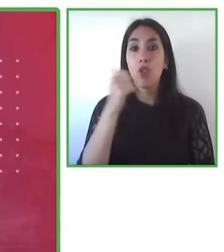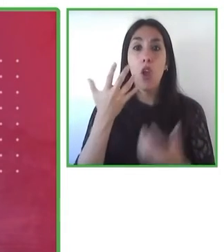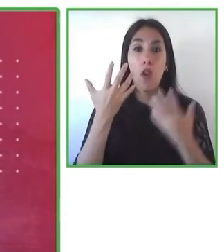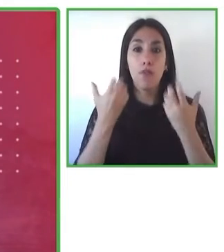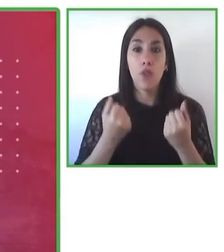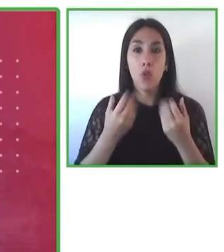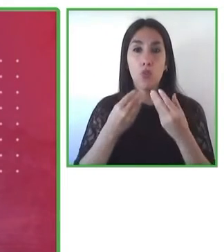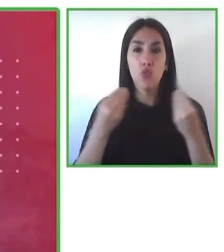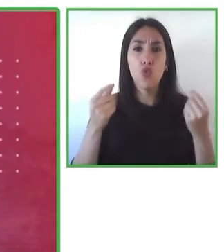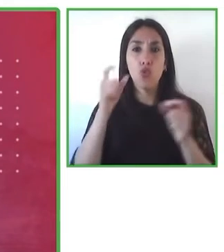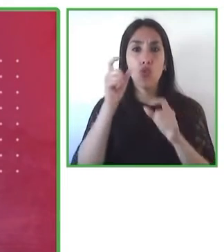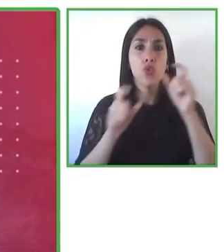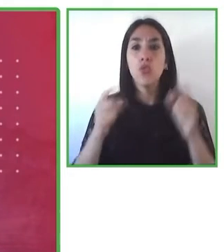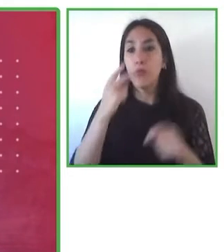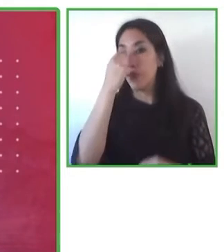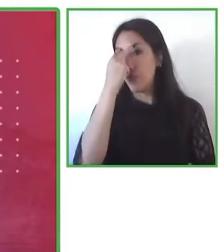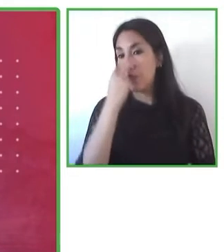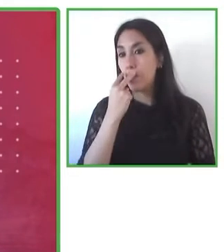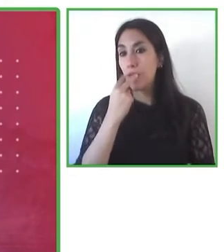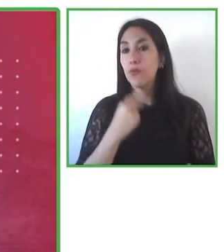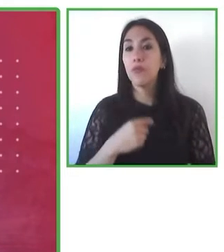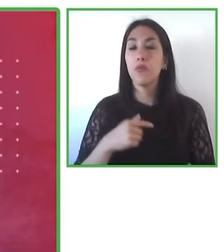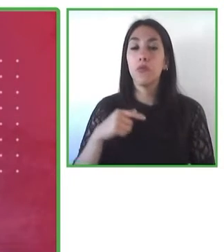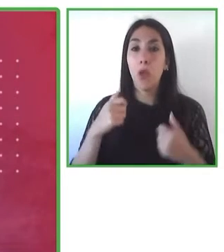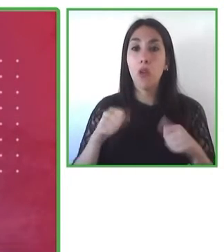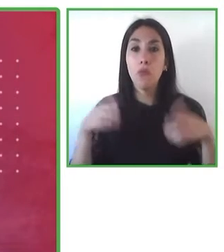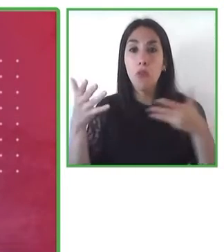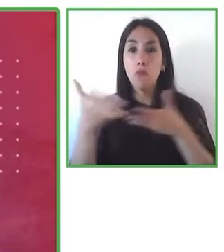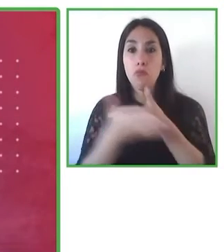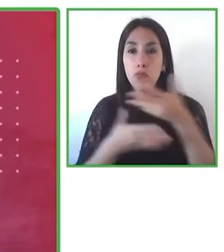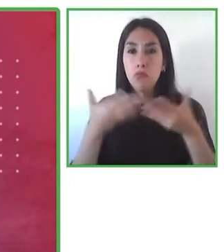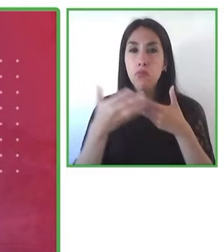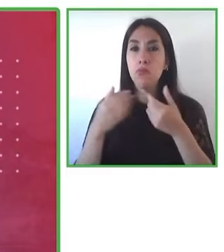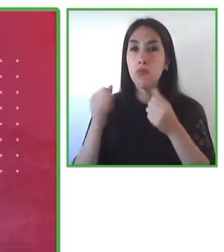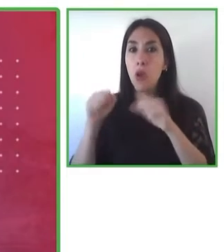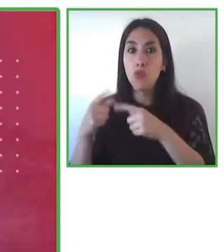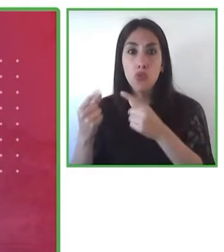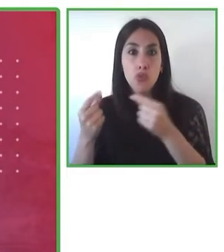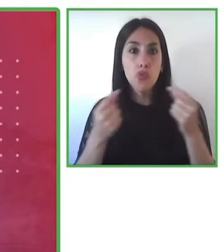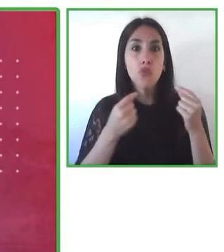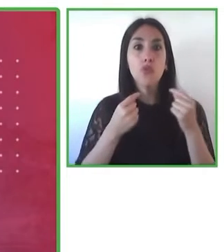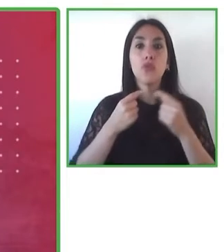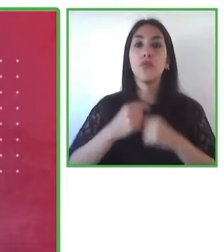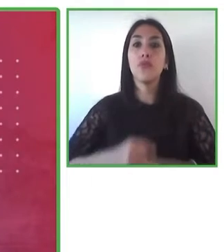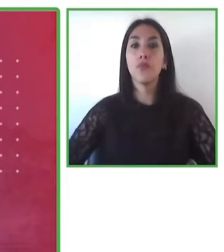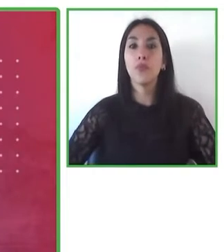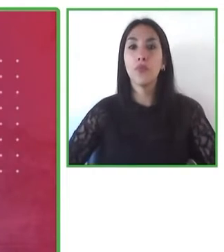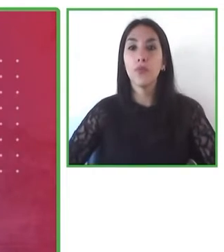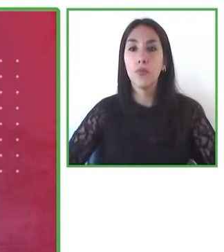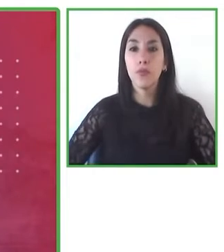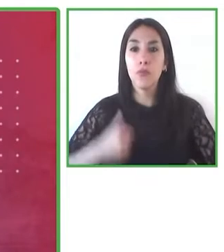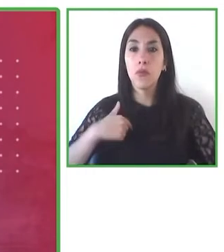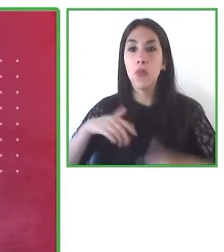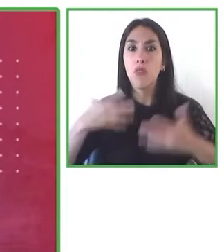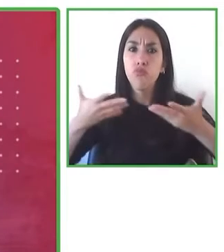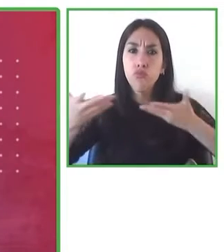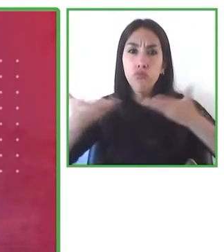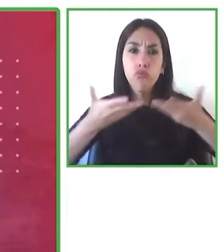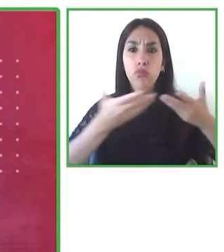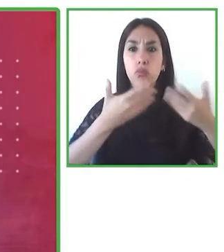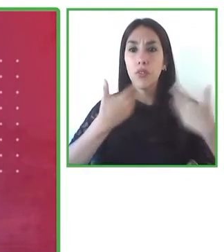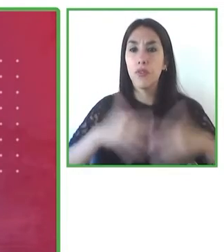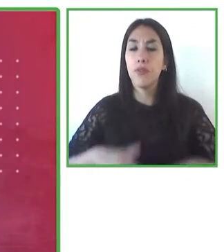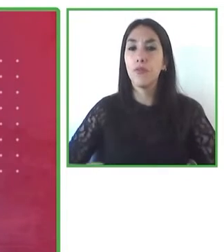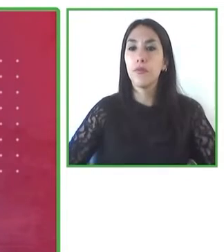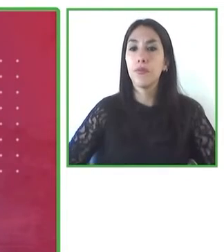generando acciones, aprendiendo a usar la tecnología, apoyándose entre sí, que es algo fundamental, porque creo que algo que nos da la